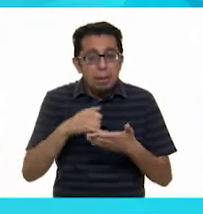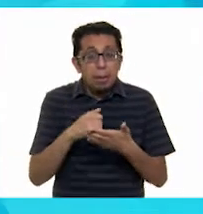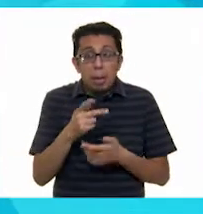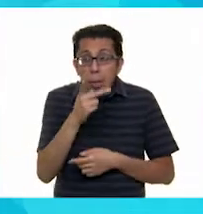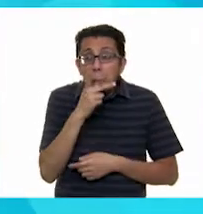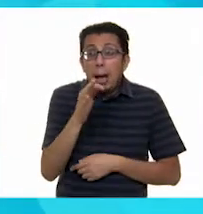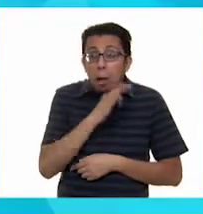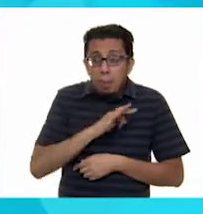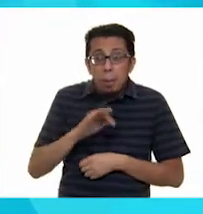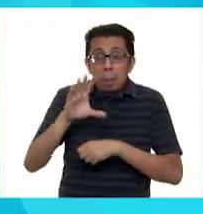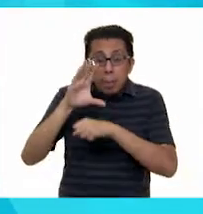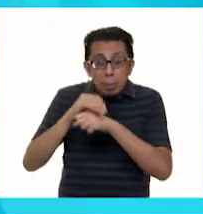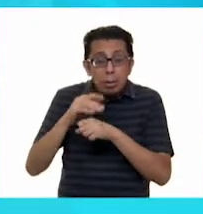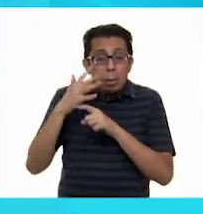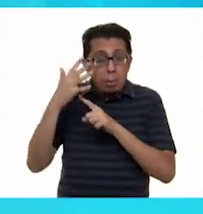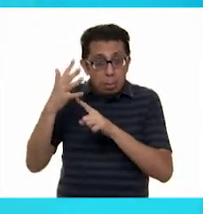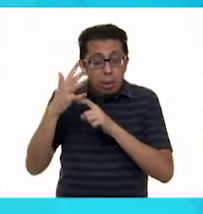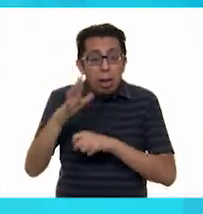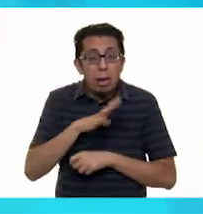papalote?